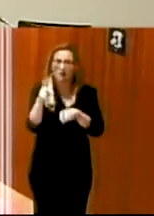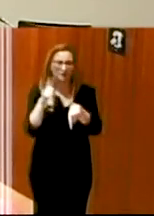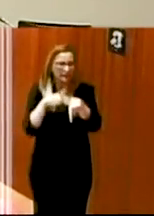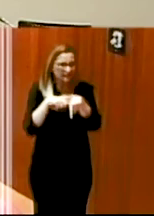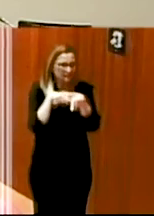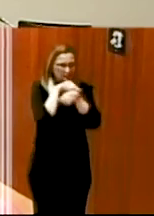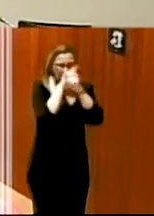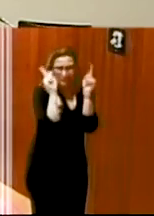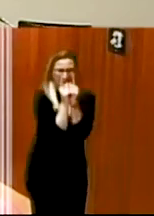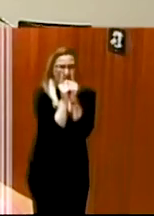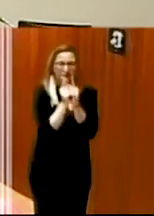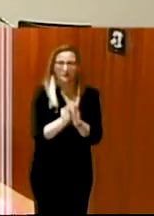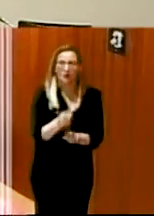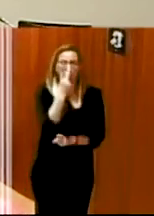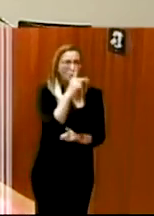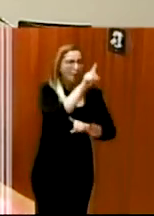vale